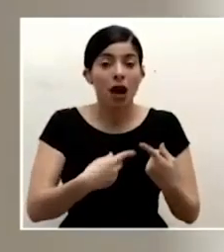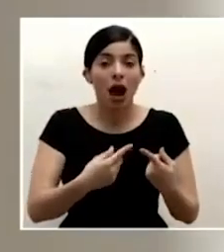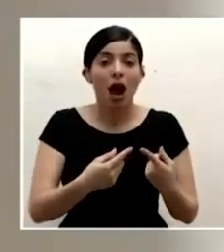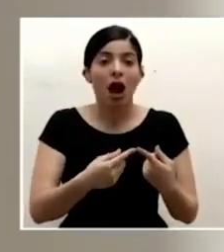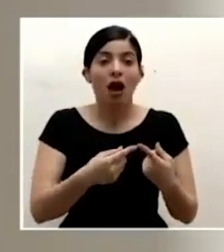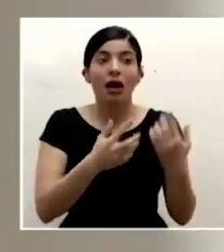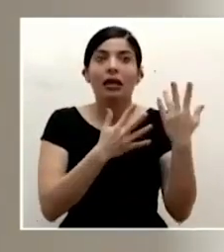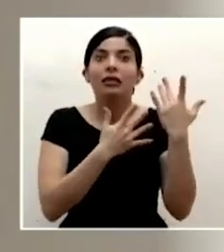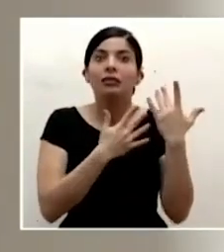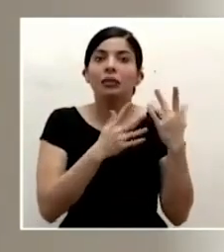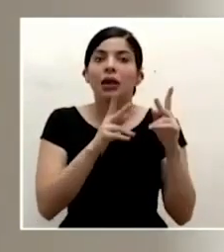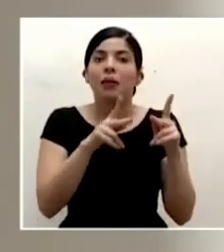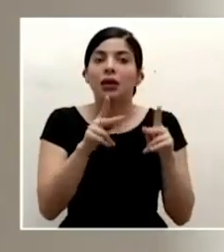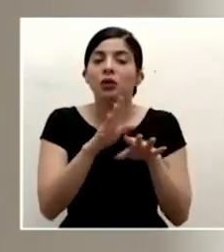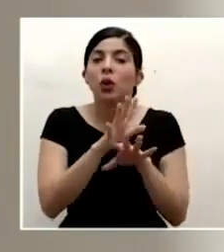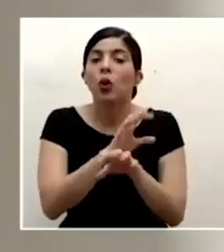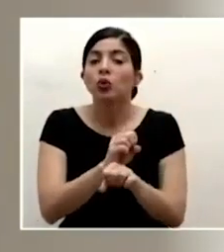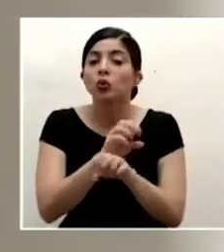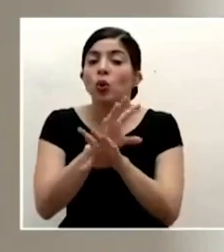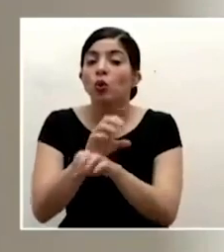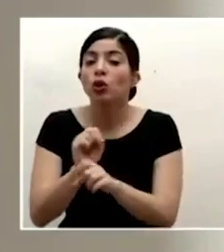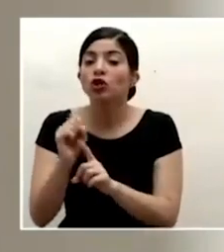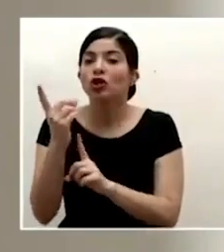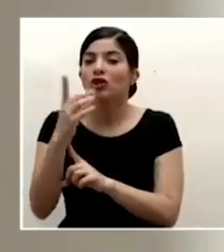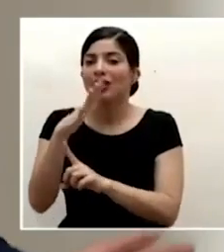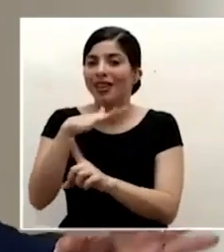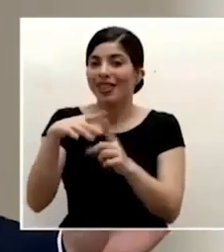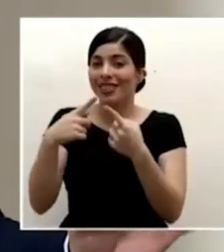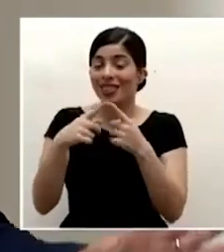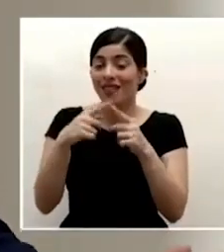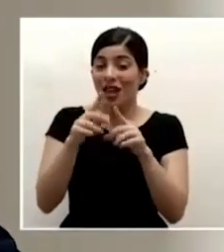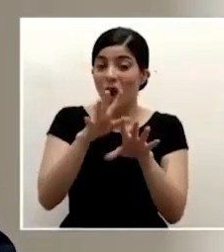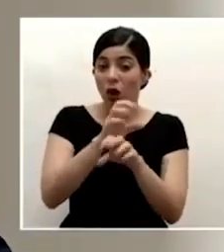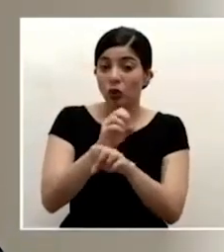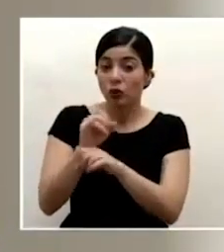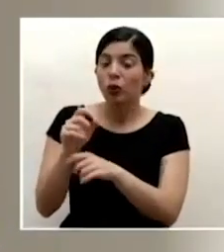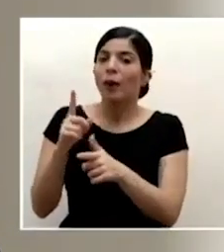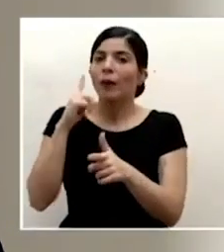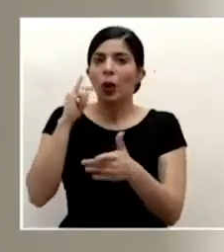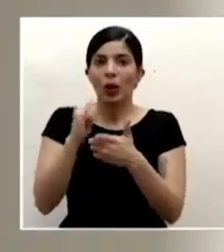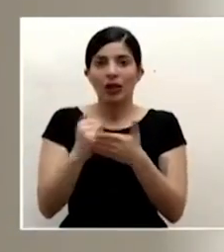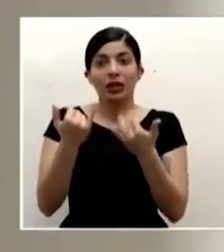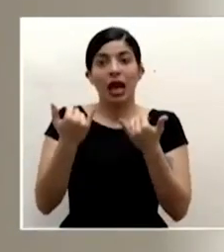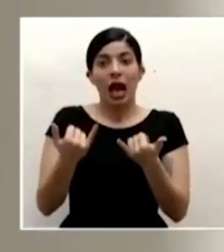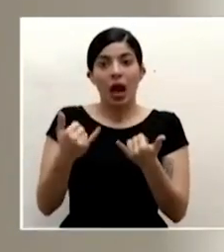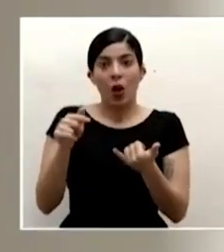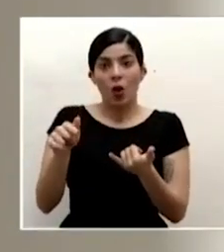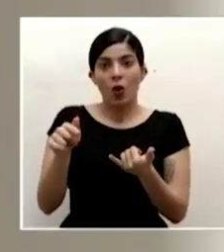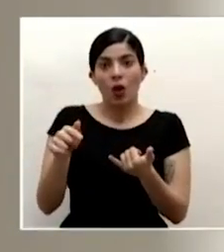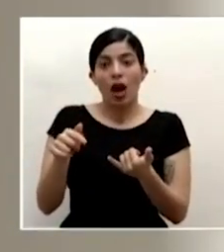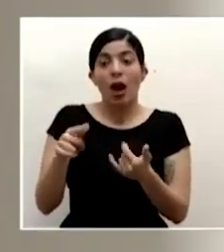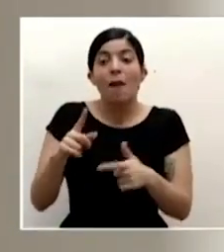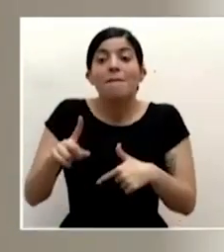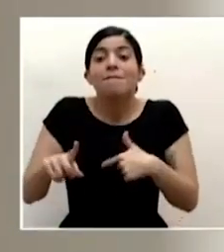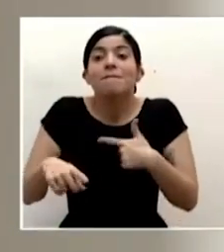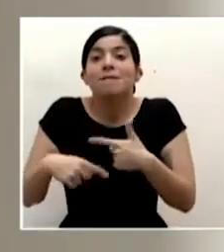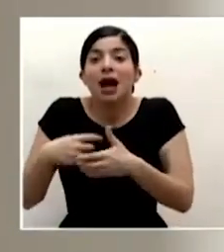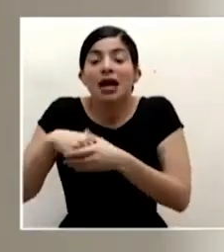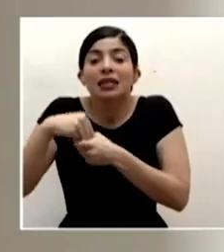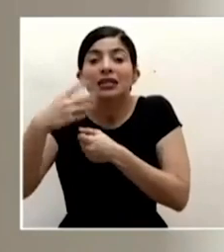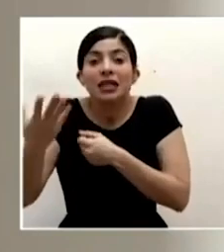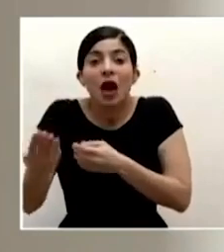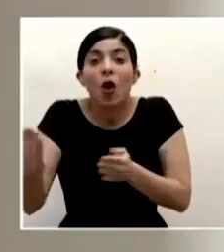a una sociedad muy diferente entonces ya estamos recomendando en esa ir a las calles otra vez a los lugares públicos